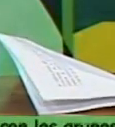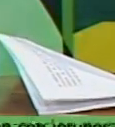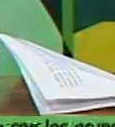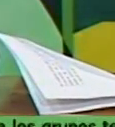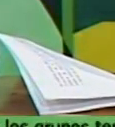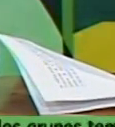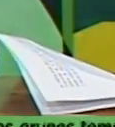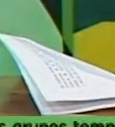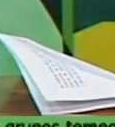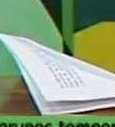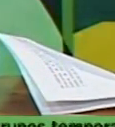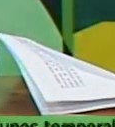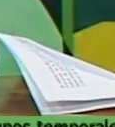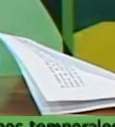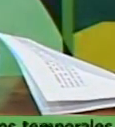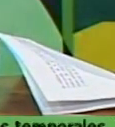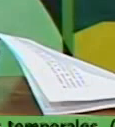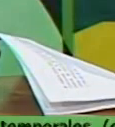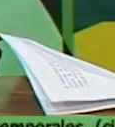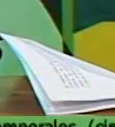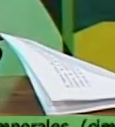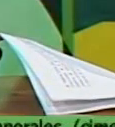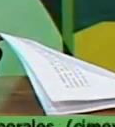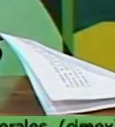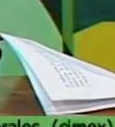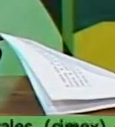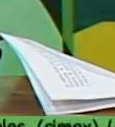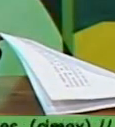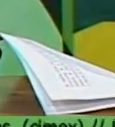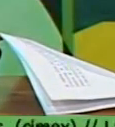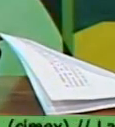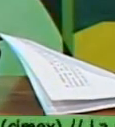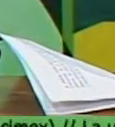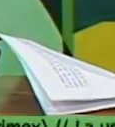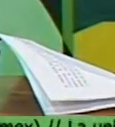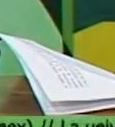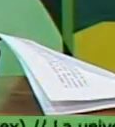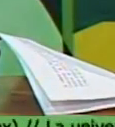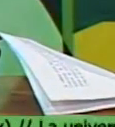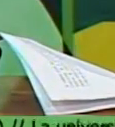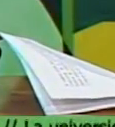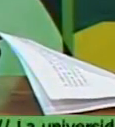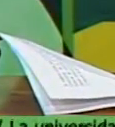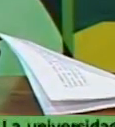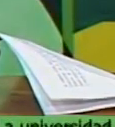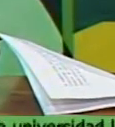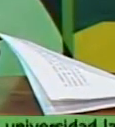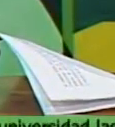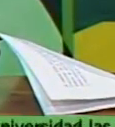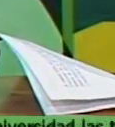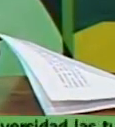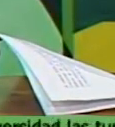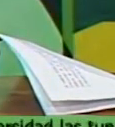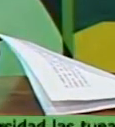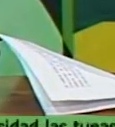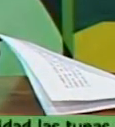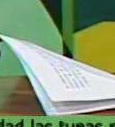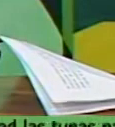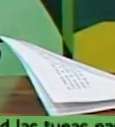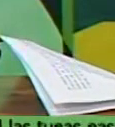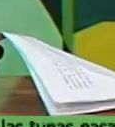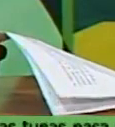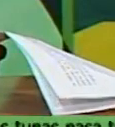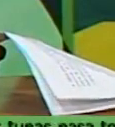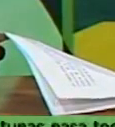en sentido general aquí destacar nuevas áreas que se vienen creando de producción